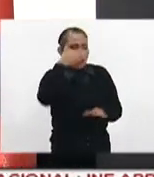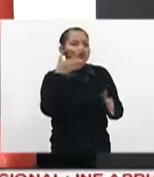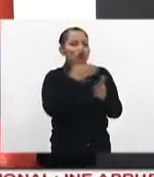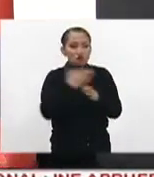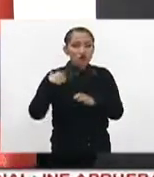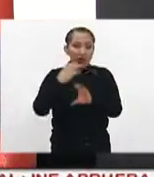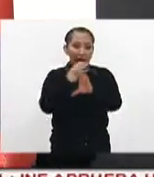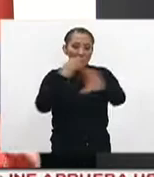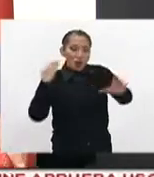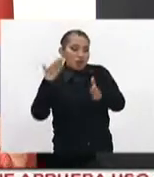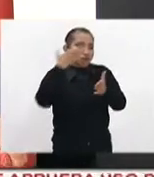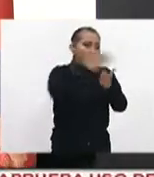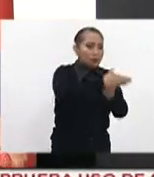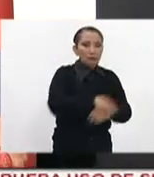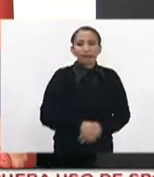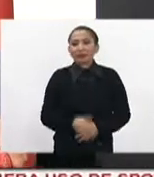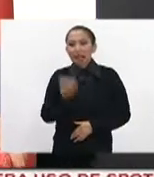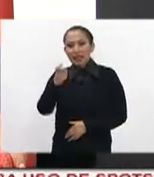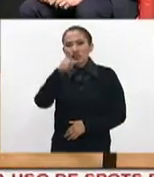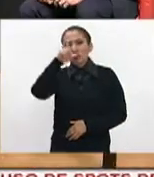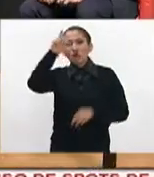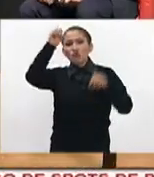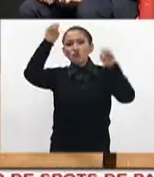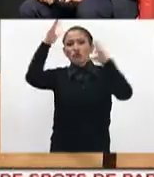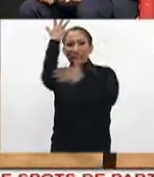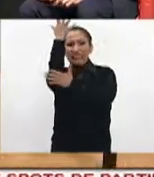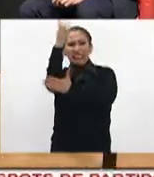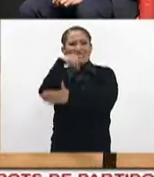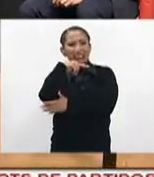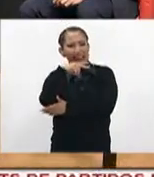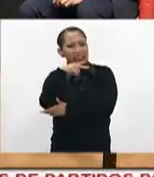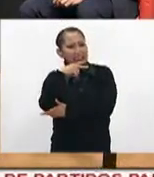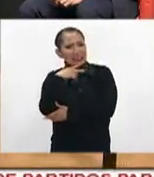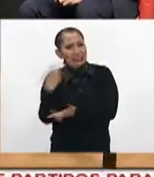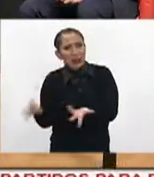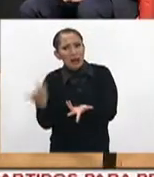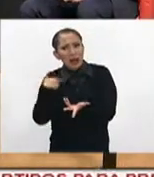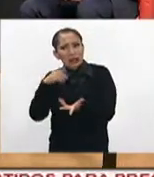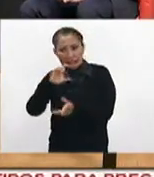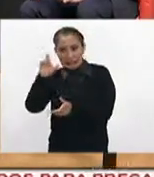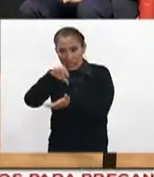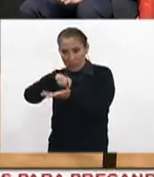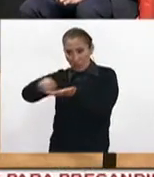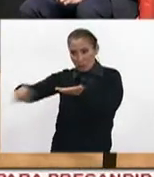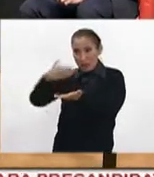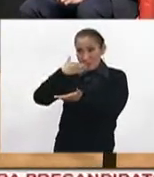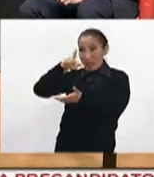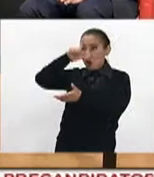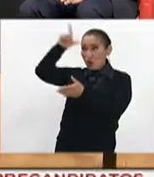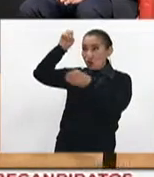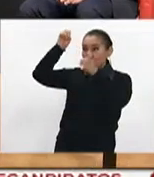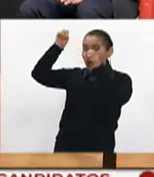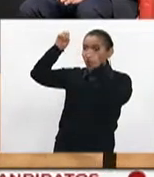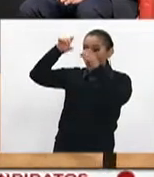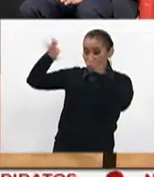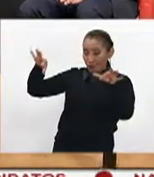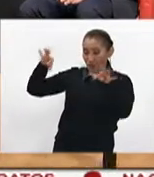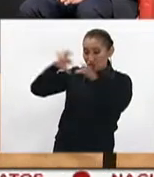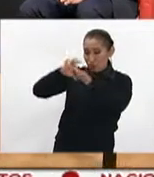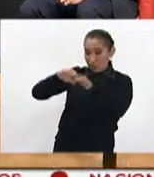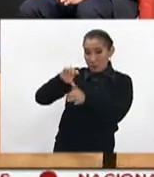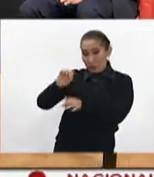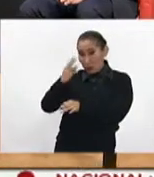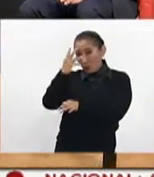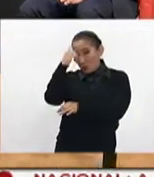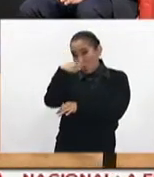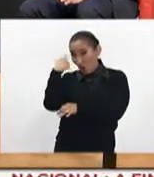mandamos una unidad de inmediato. Esto de las series y los arbolitos, ¿cuál es el...? Si se compra una buena serie, ¿puede estar conectada las